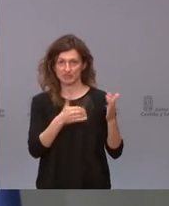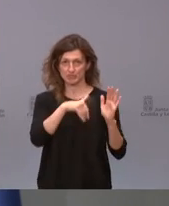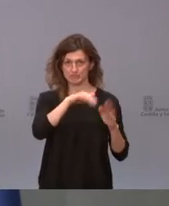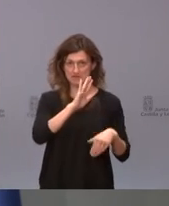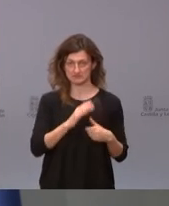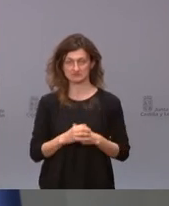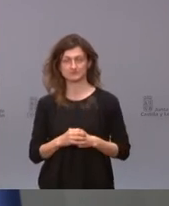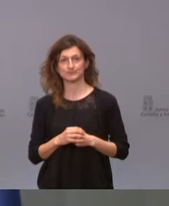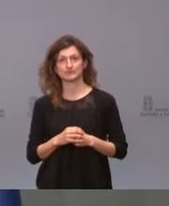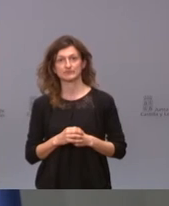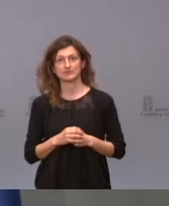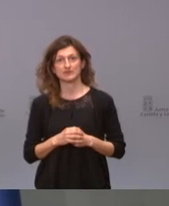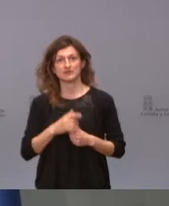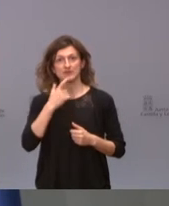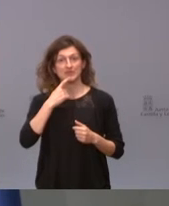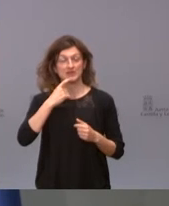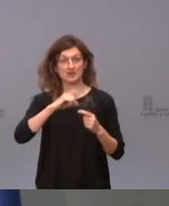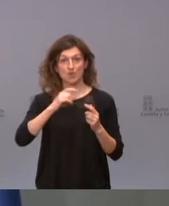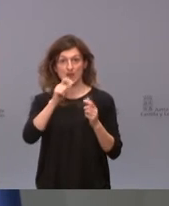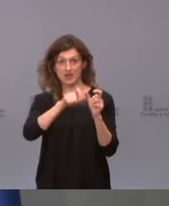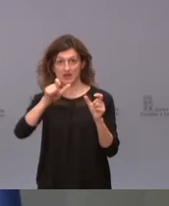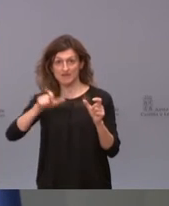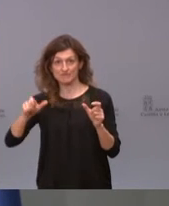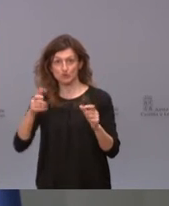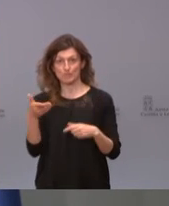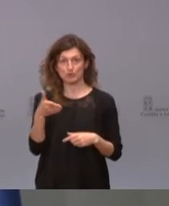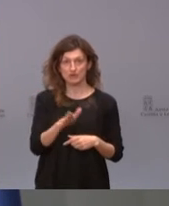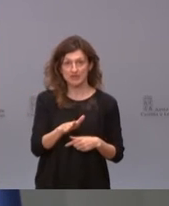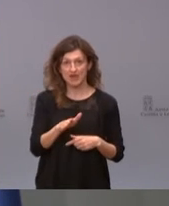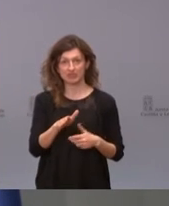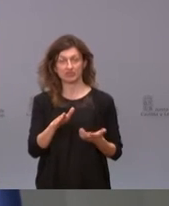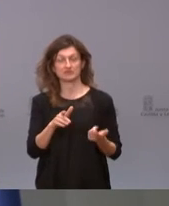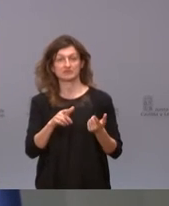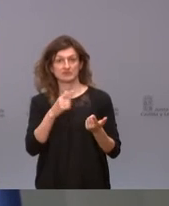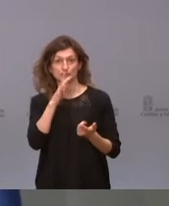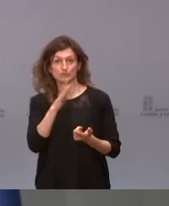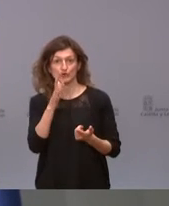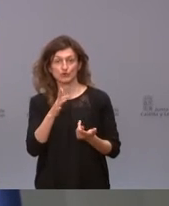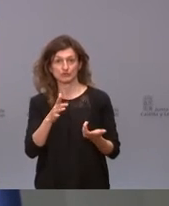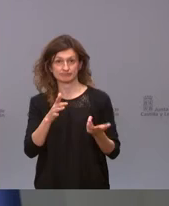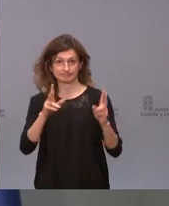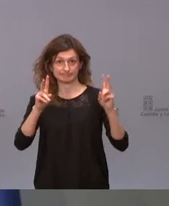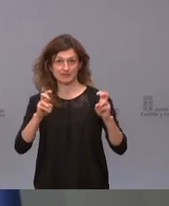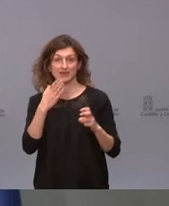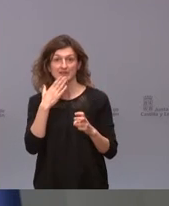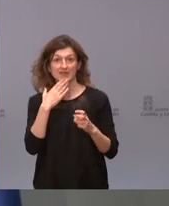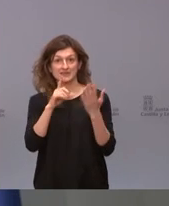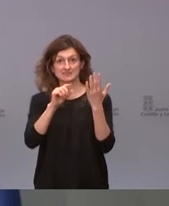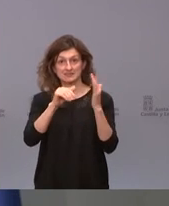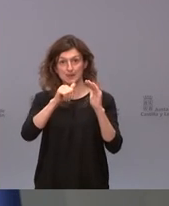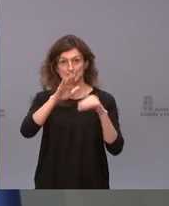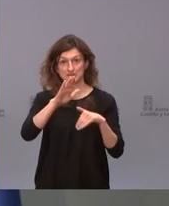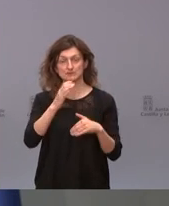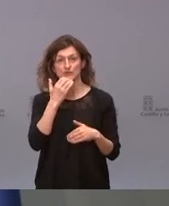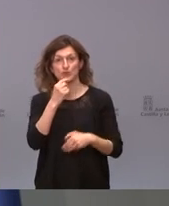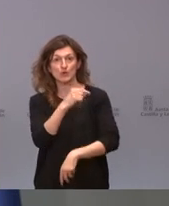vamos a ver los gráficos de mortalidad y de letalidad de la epidemia en mayores de 60 años si tú